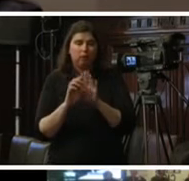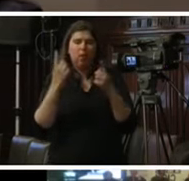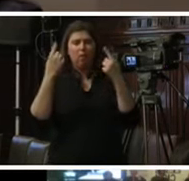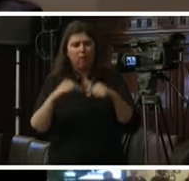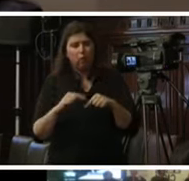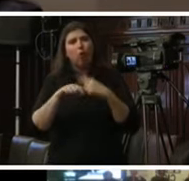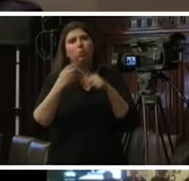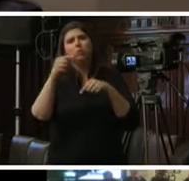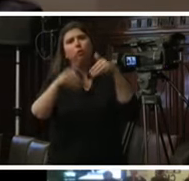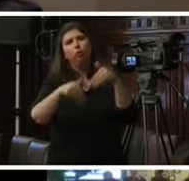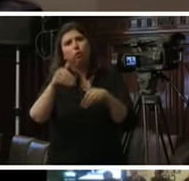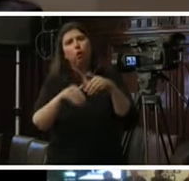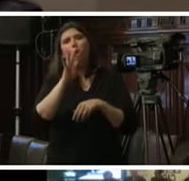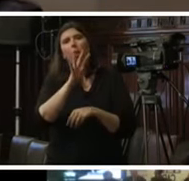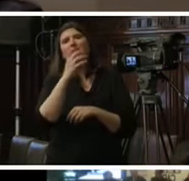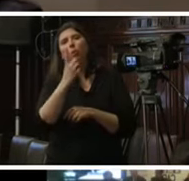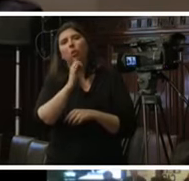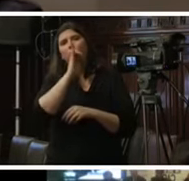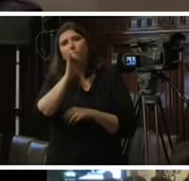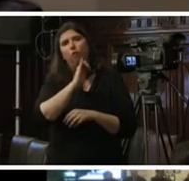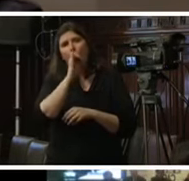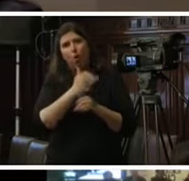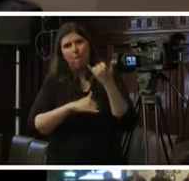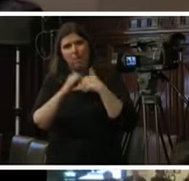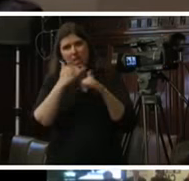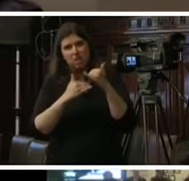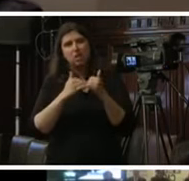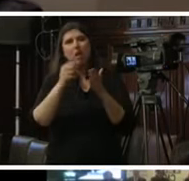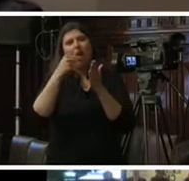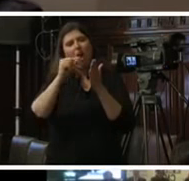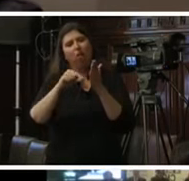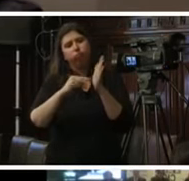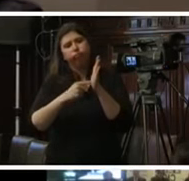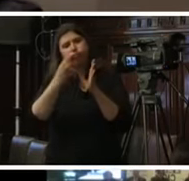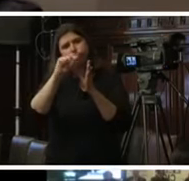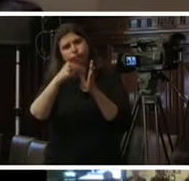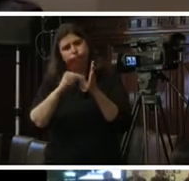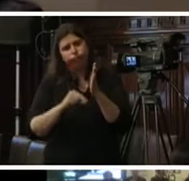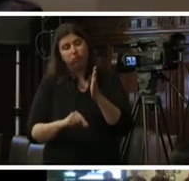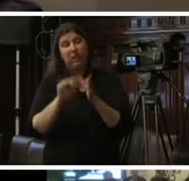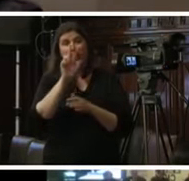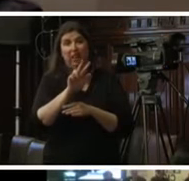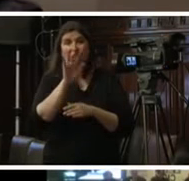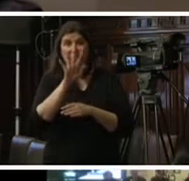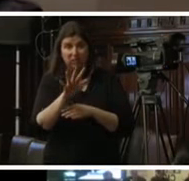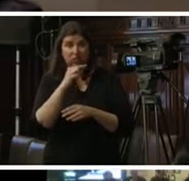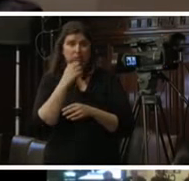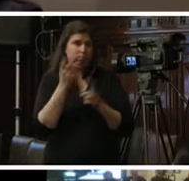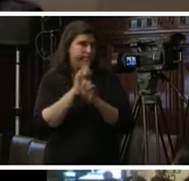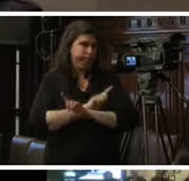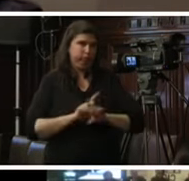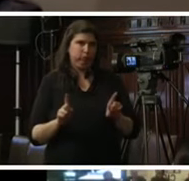y votó 41 informes de calificación y 35 fueron declarados improcedentes